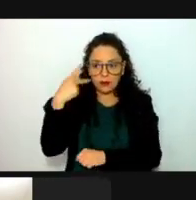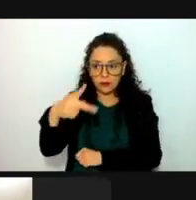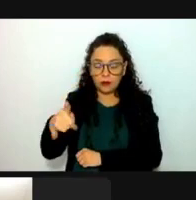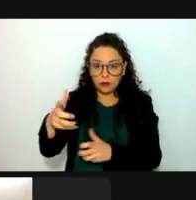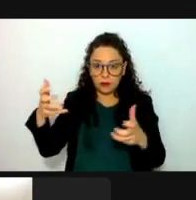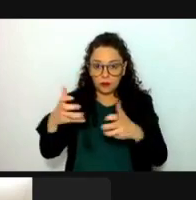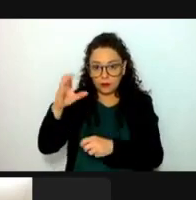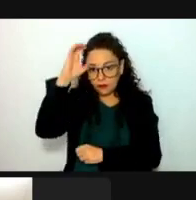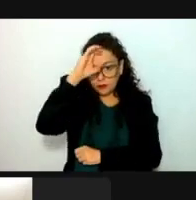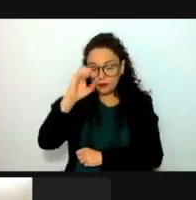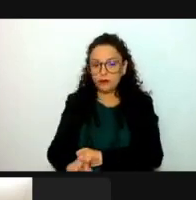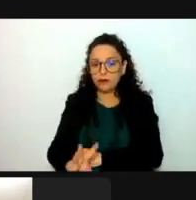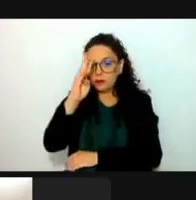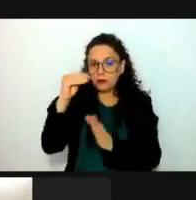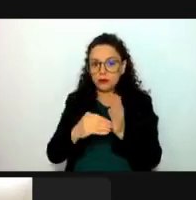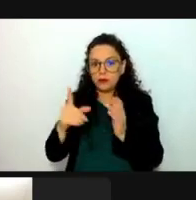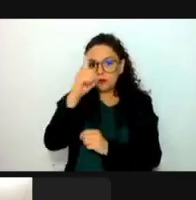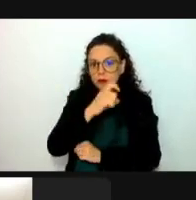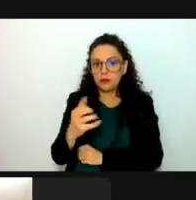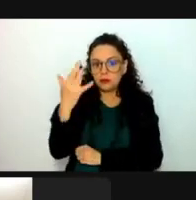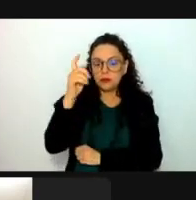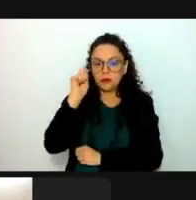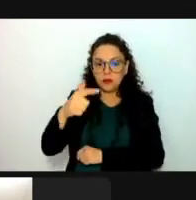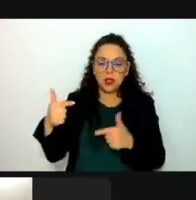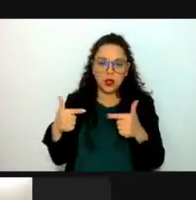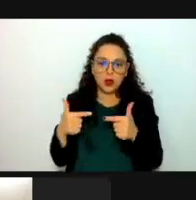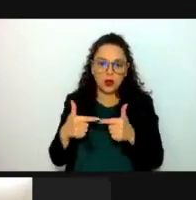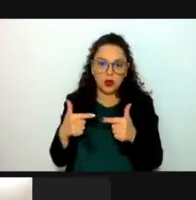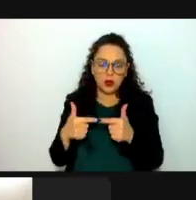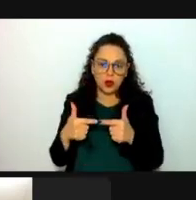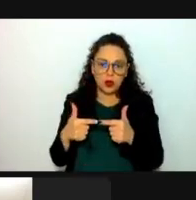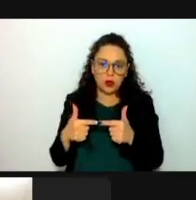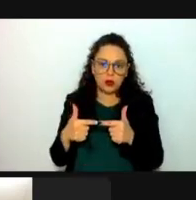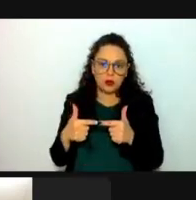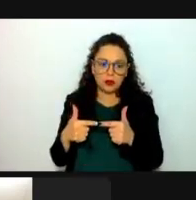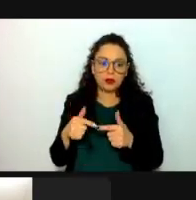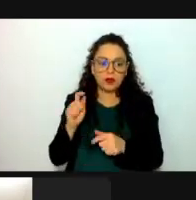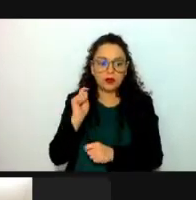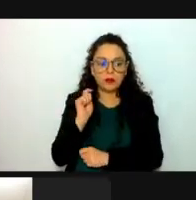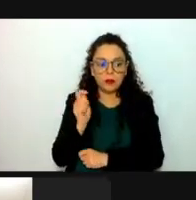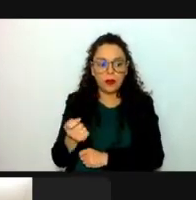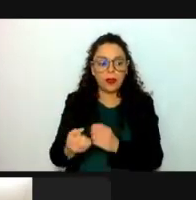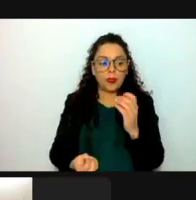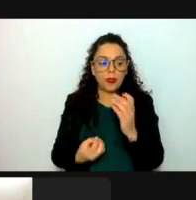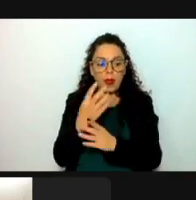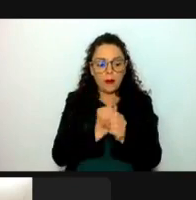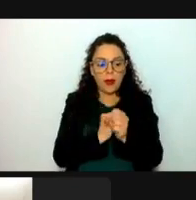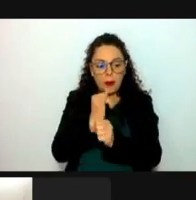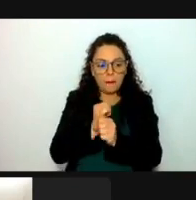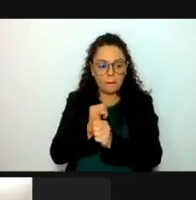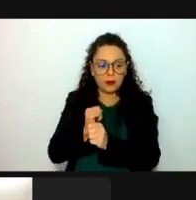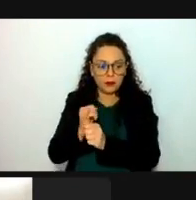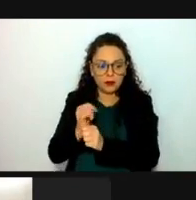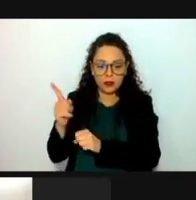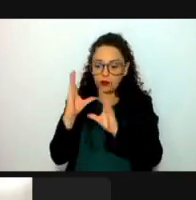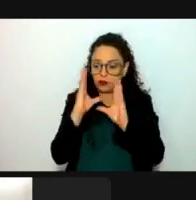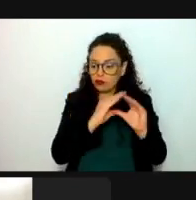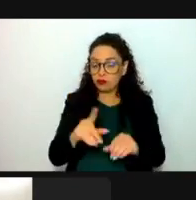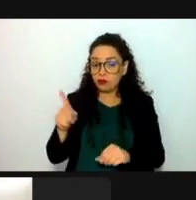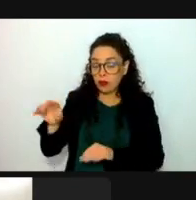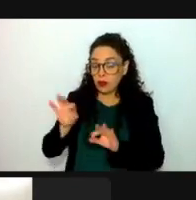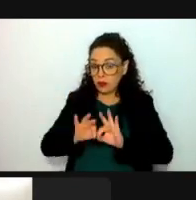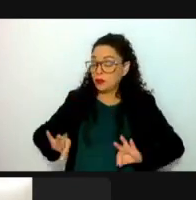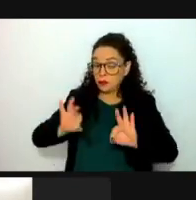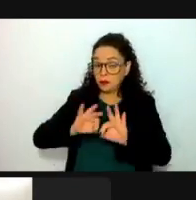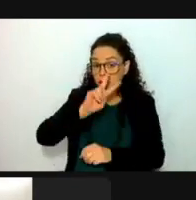.150 citas en el Google Scholar. Su labor en docencia y formación de nuevos investigadores no es menos destacada. En la categoría